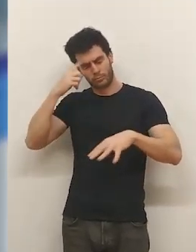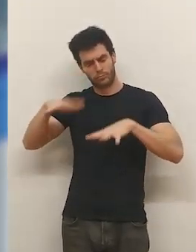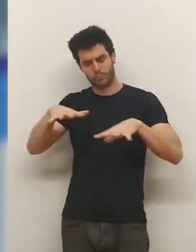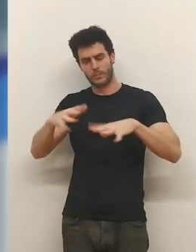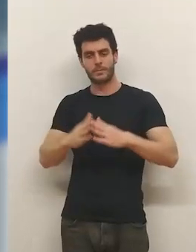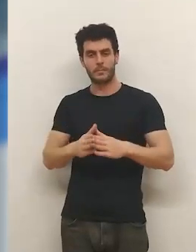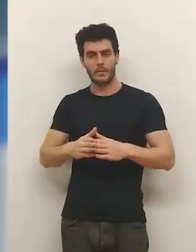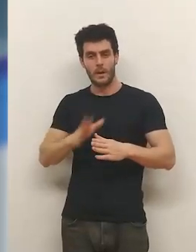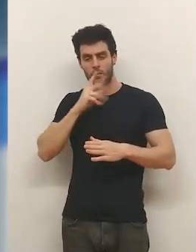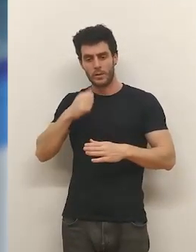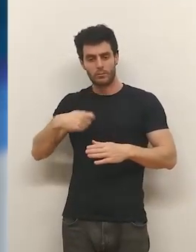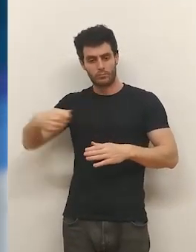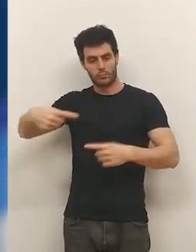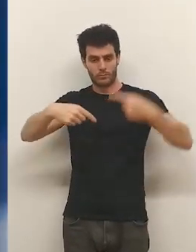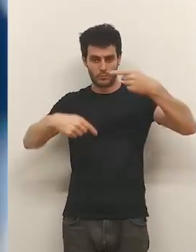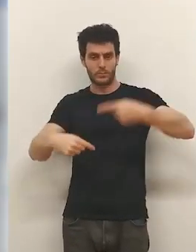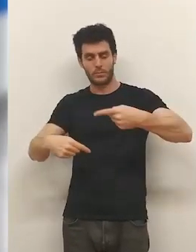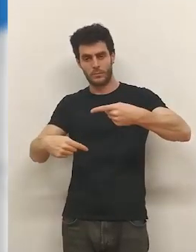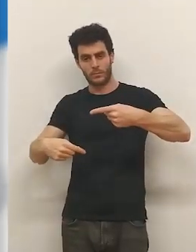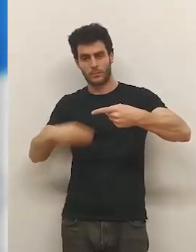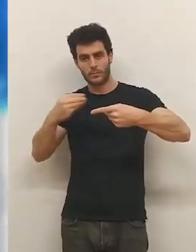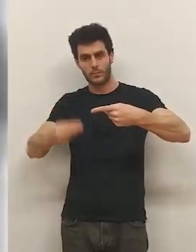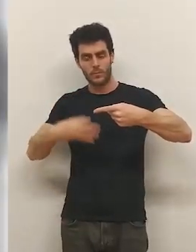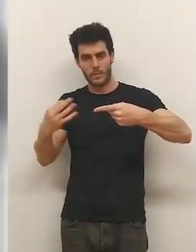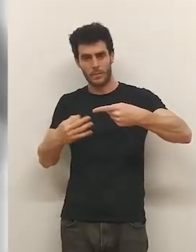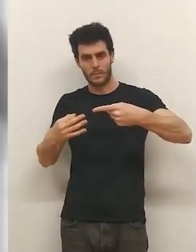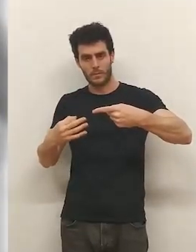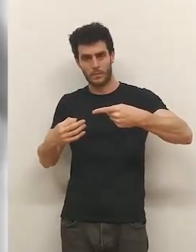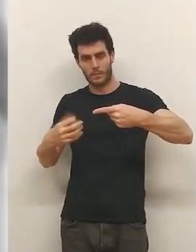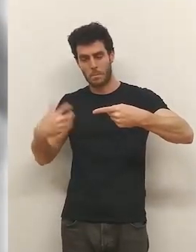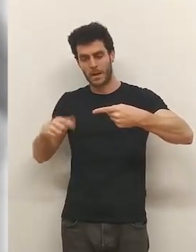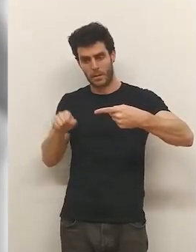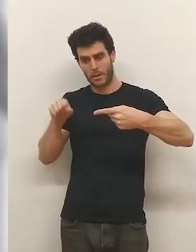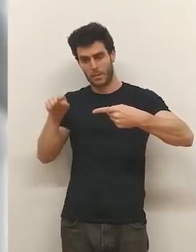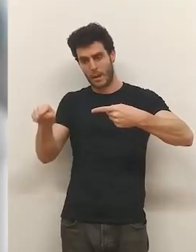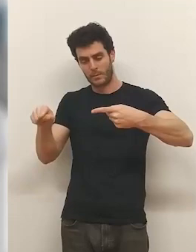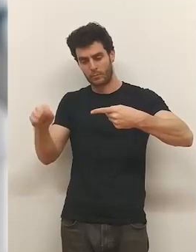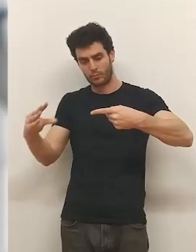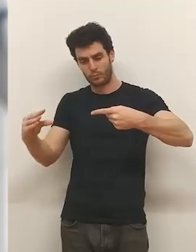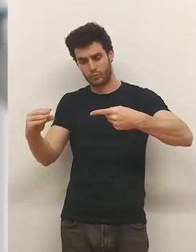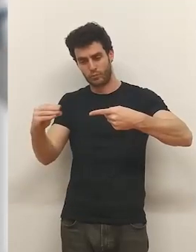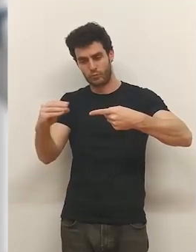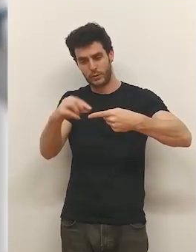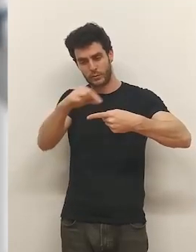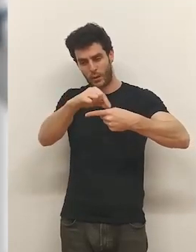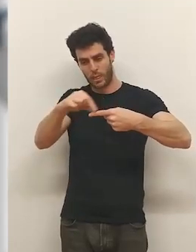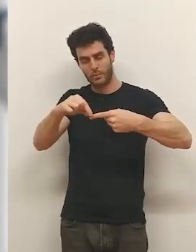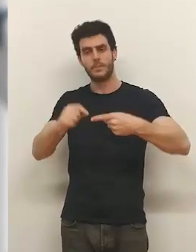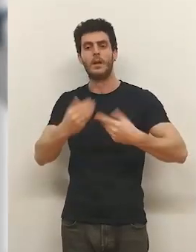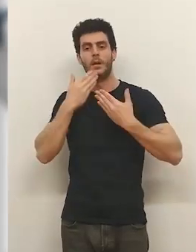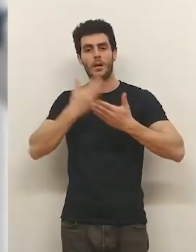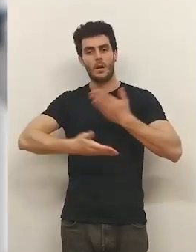manera... ...colocarías el cepillo... ...empujarías el dispositivo... ...y mediante un succionador caería la pasta de dientes.